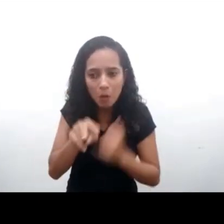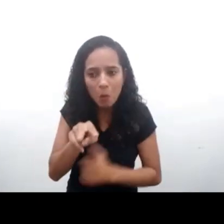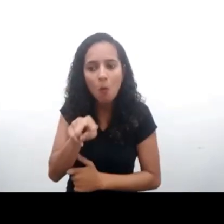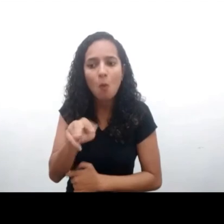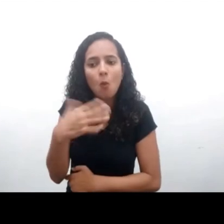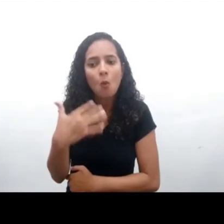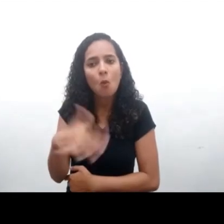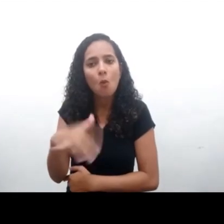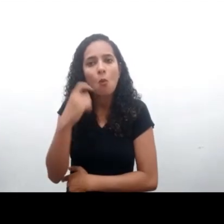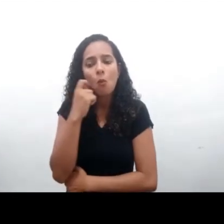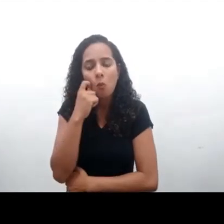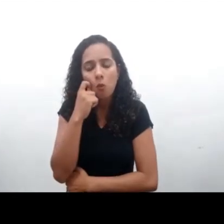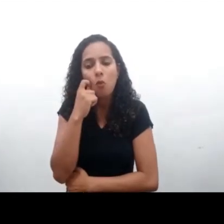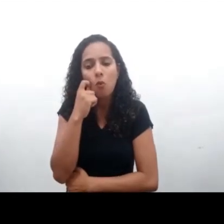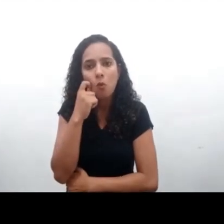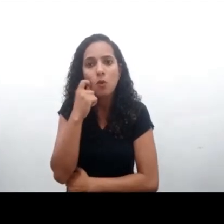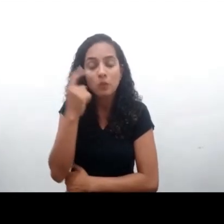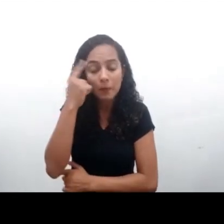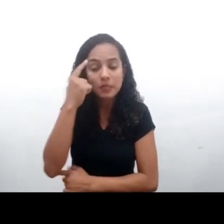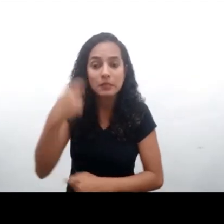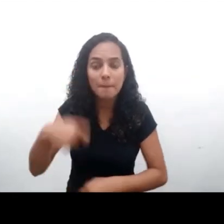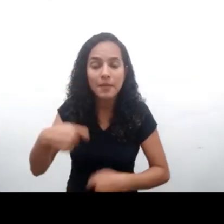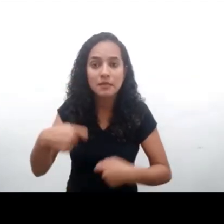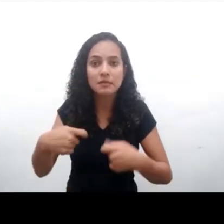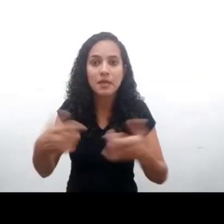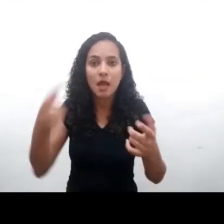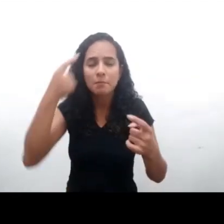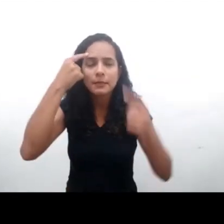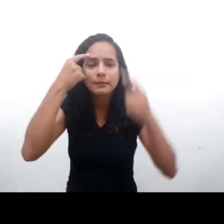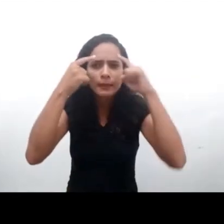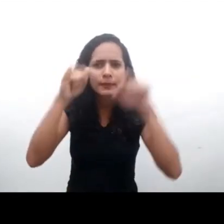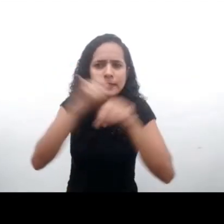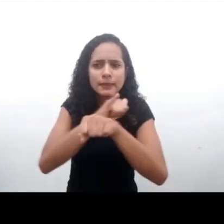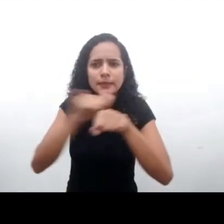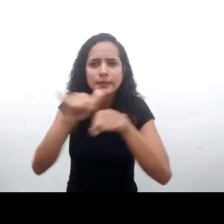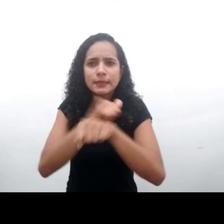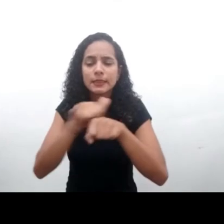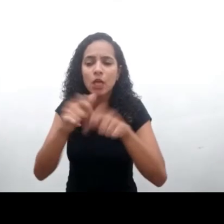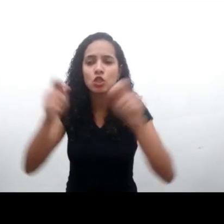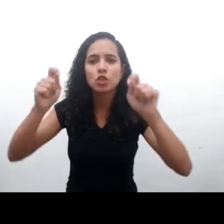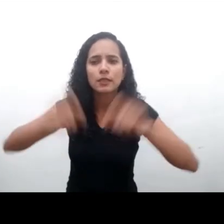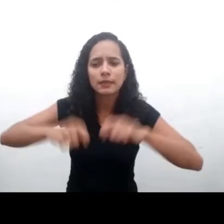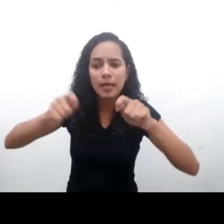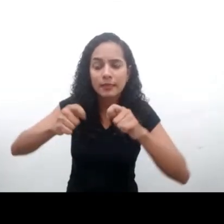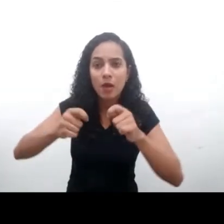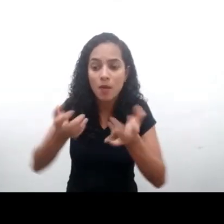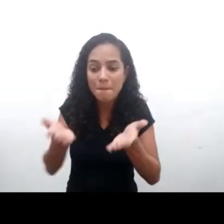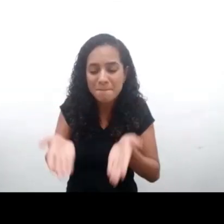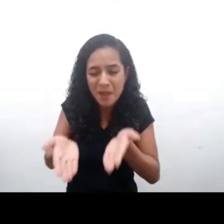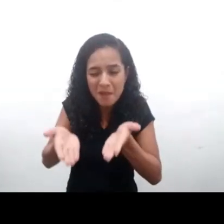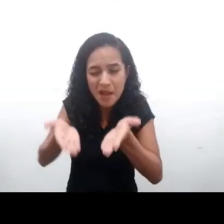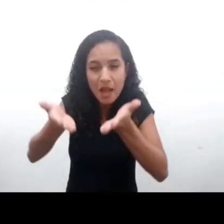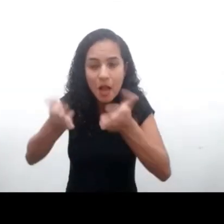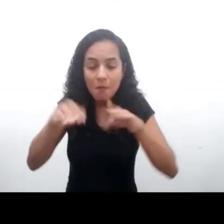digital a partir de potenciar las desigualdades. La observación general tiene indicaciones claras, lo